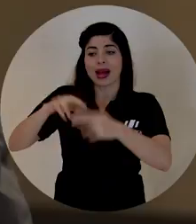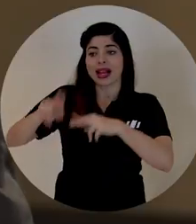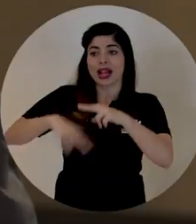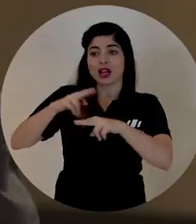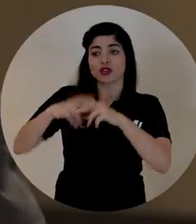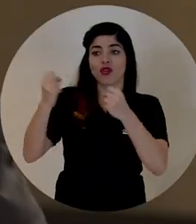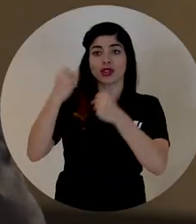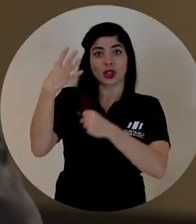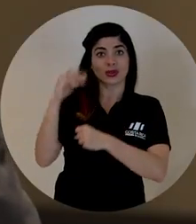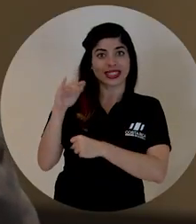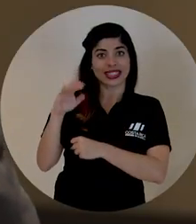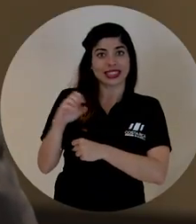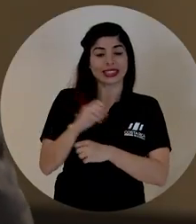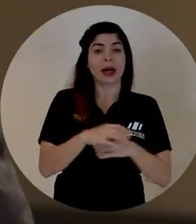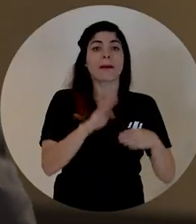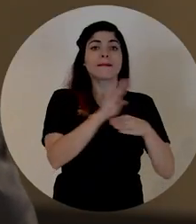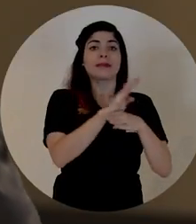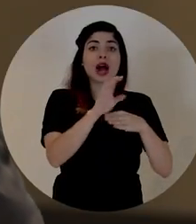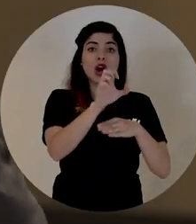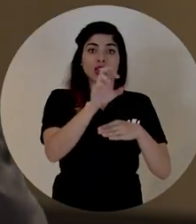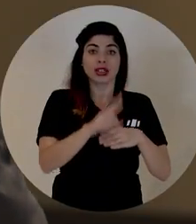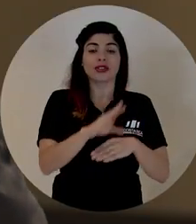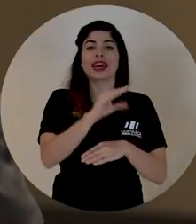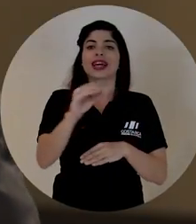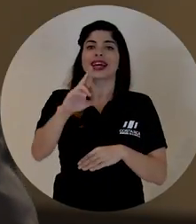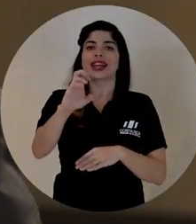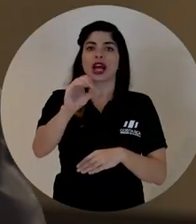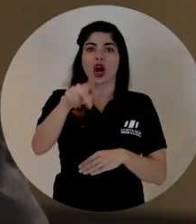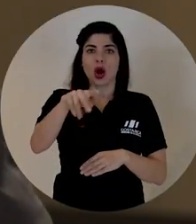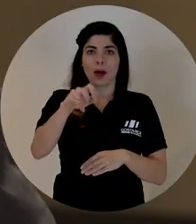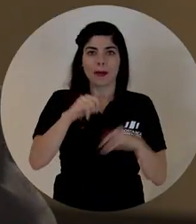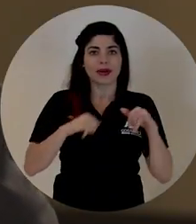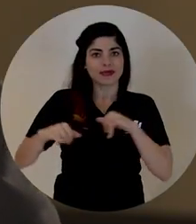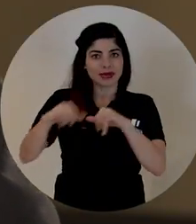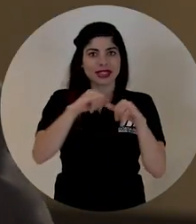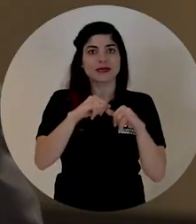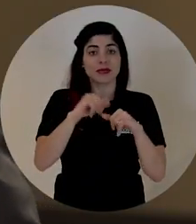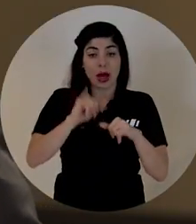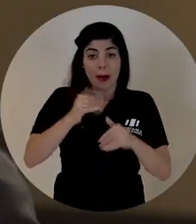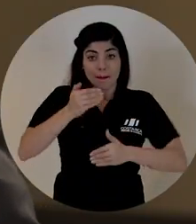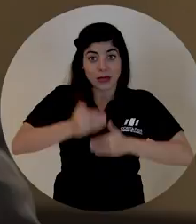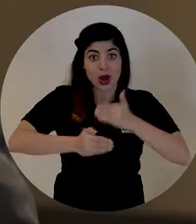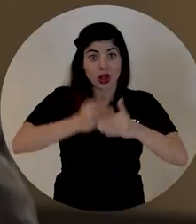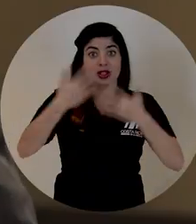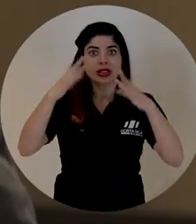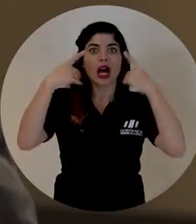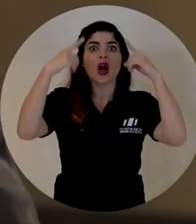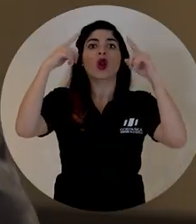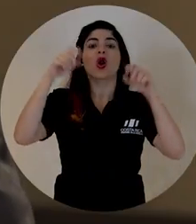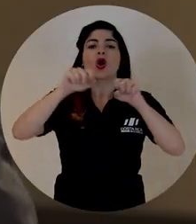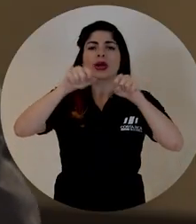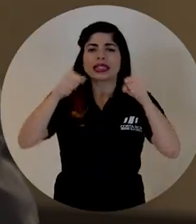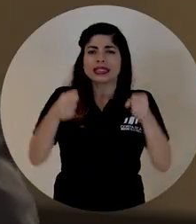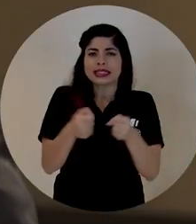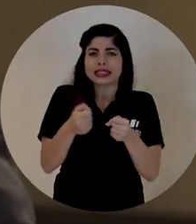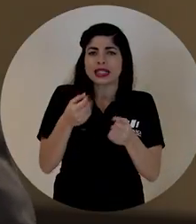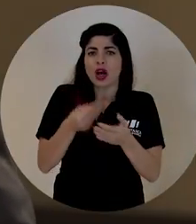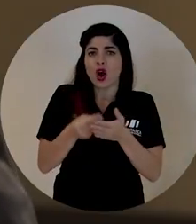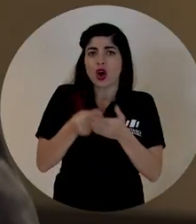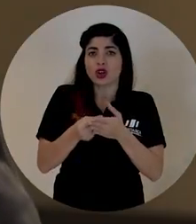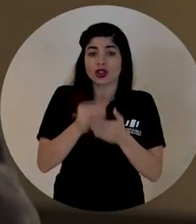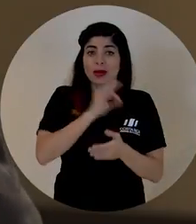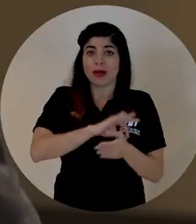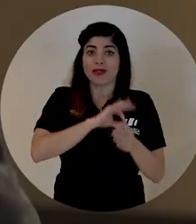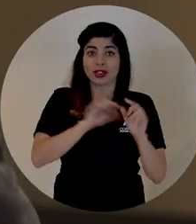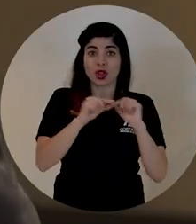Compañía Nacional de Fuerza y Luz, el Banco de Costa Rica y Recope. En estos procesos se logró recortar el costo de